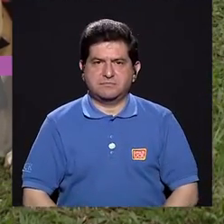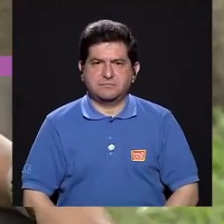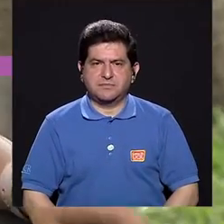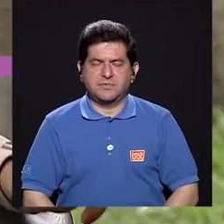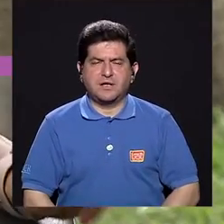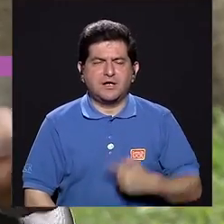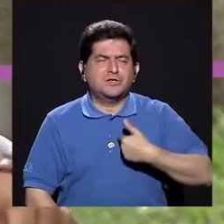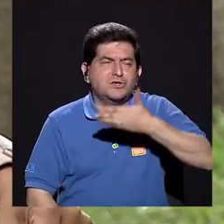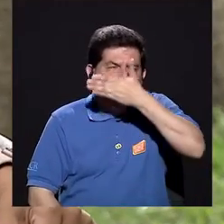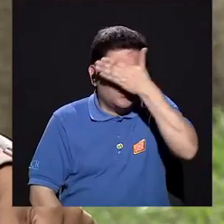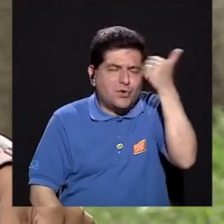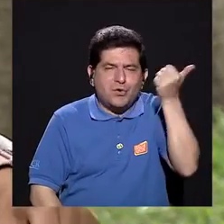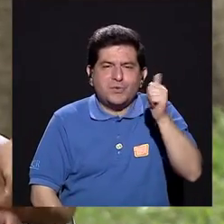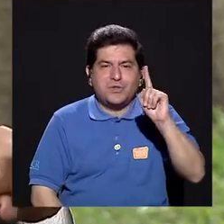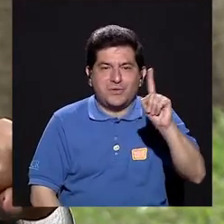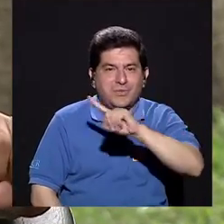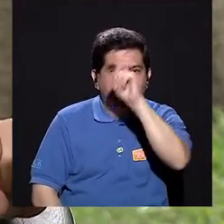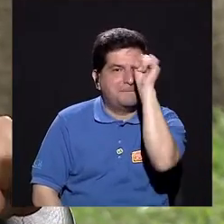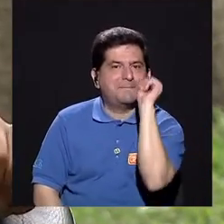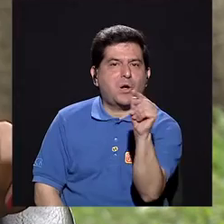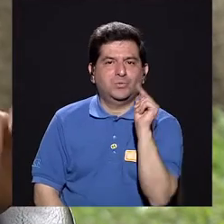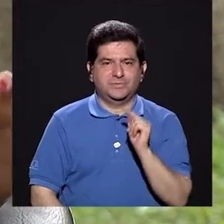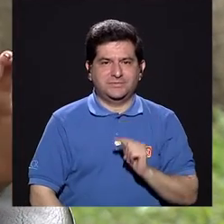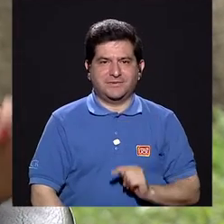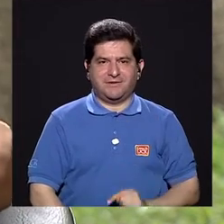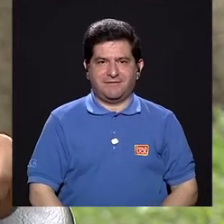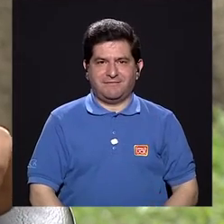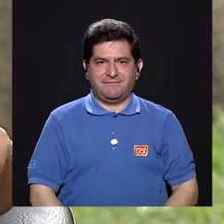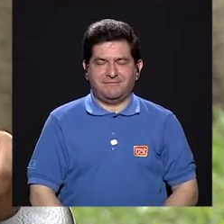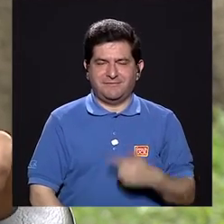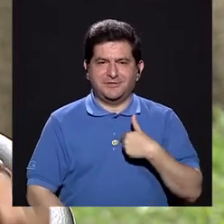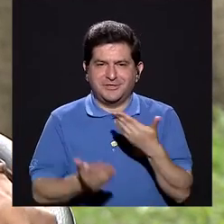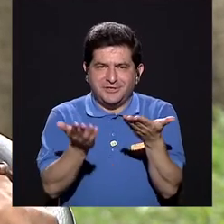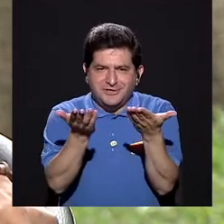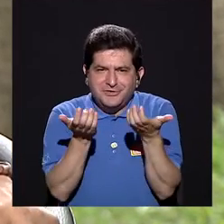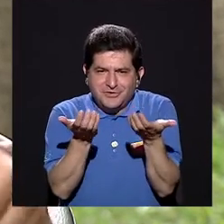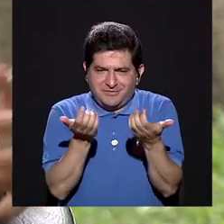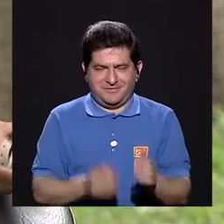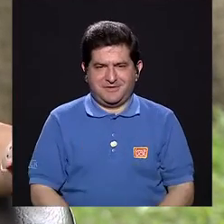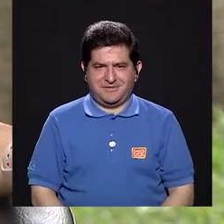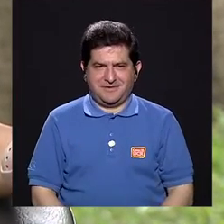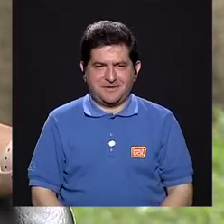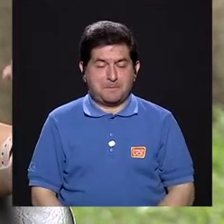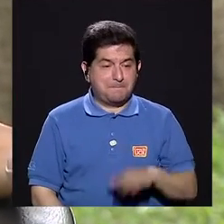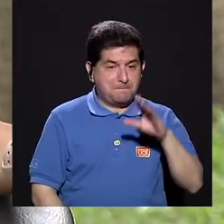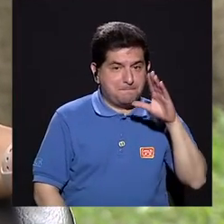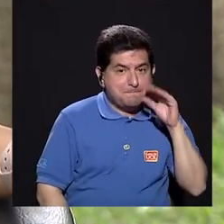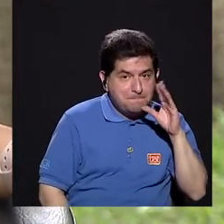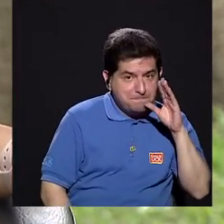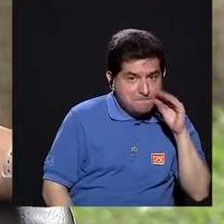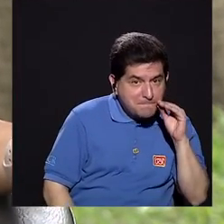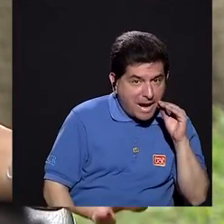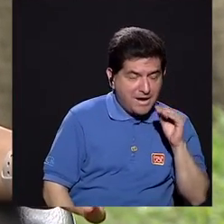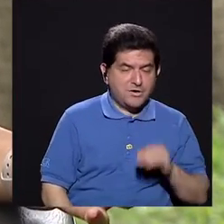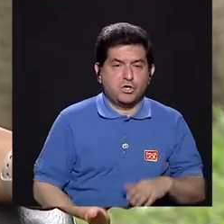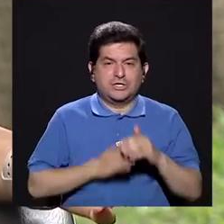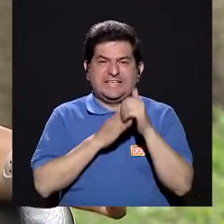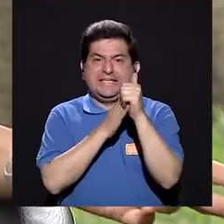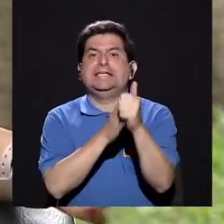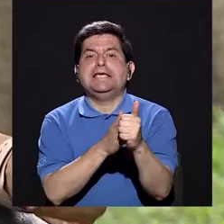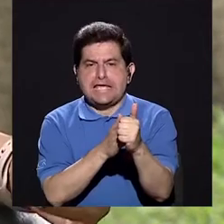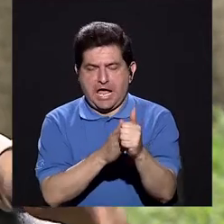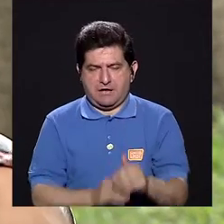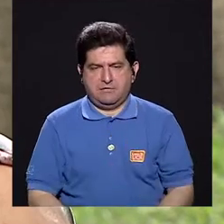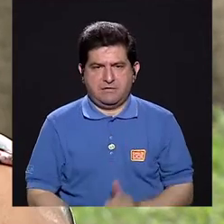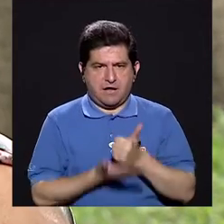Sí, a mí se me olvidó una pregunta y quisiera, porque digamos, los perros que son perros guías,